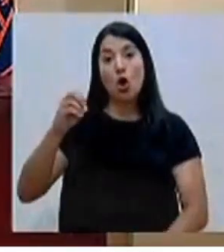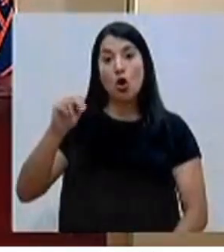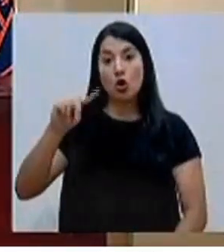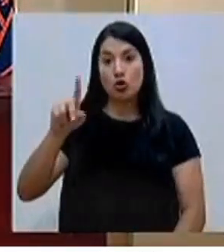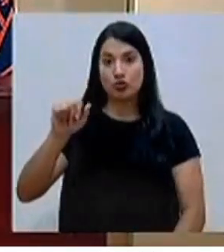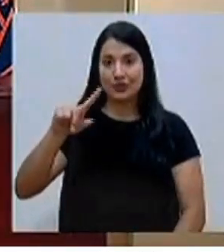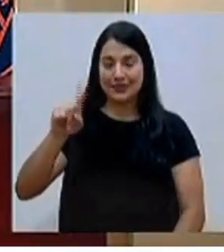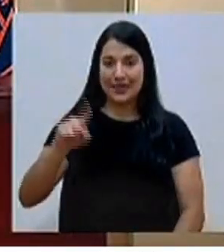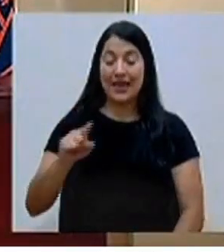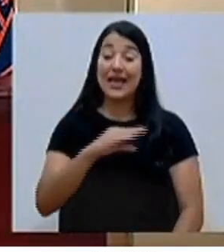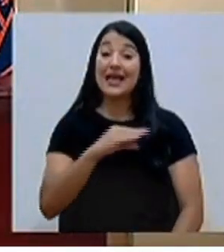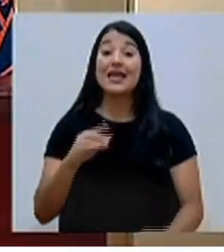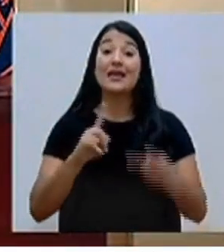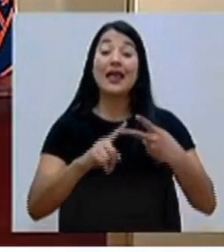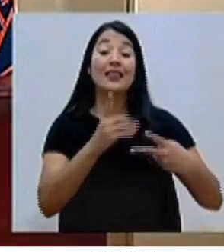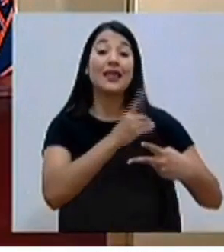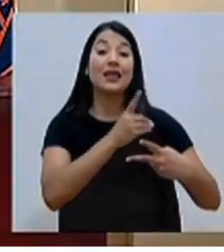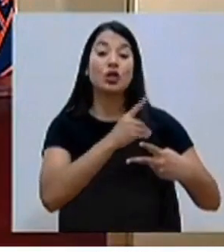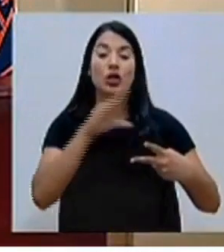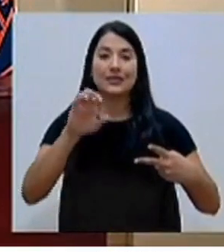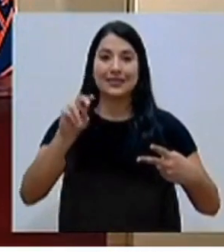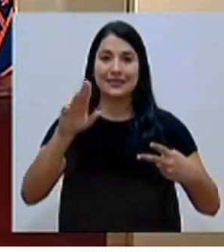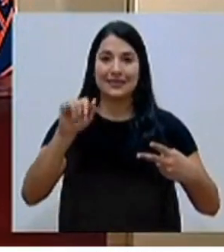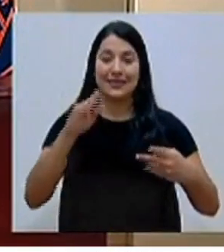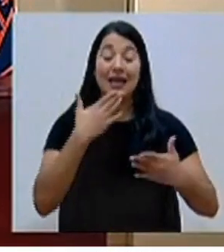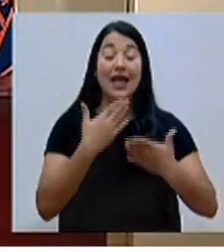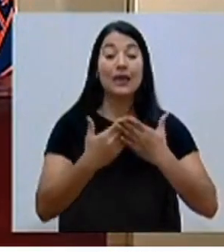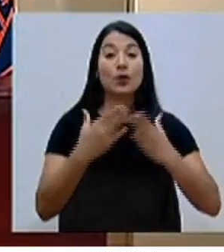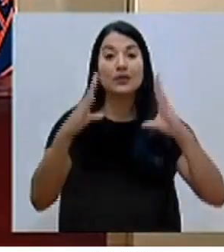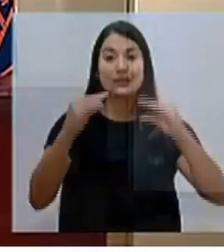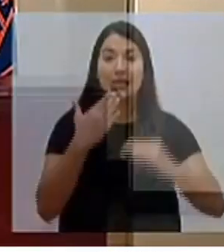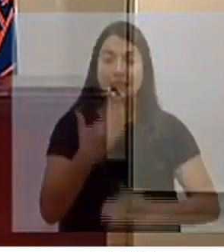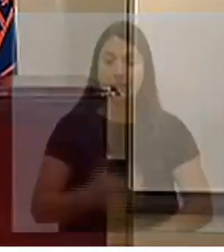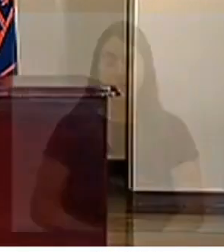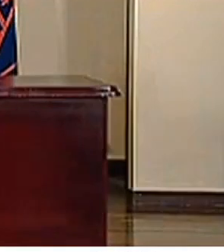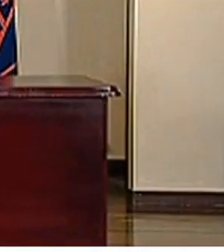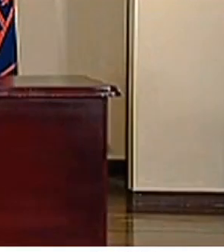Y a la señora directora de Censinay Muchas gracias Muy buenas tardes